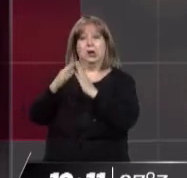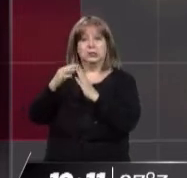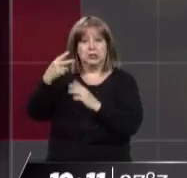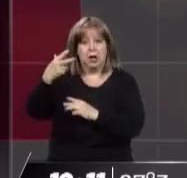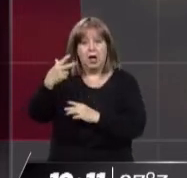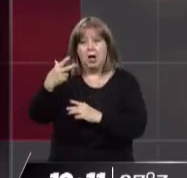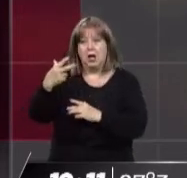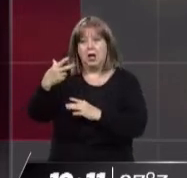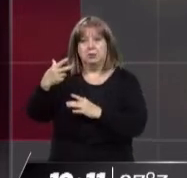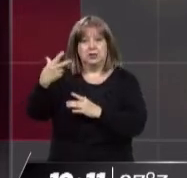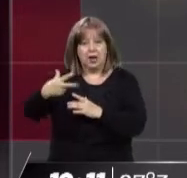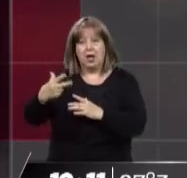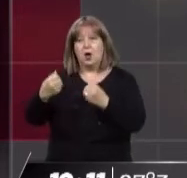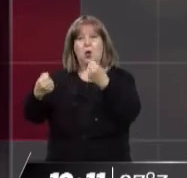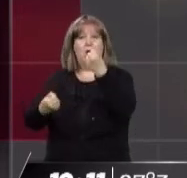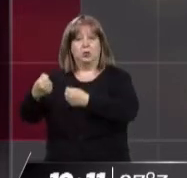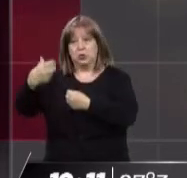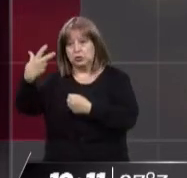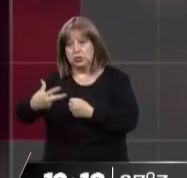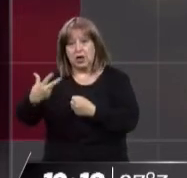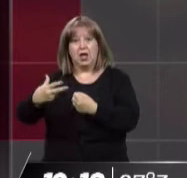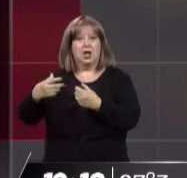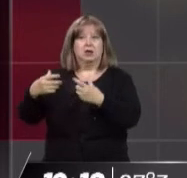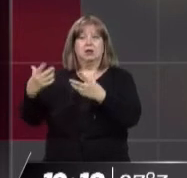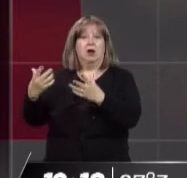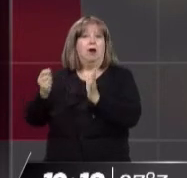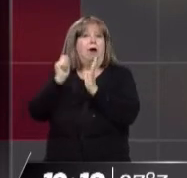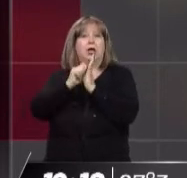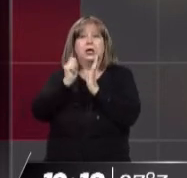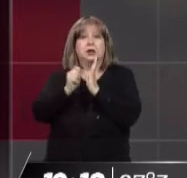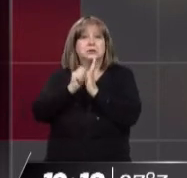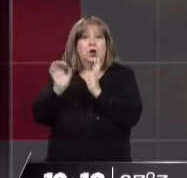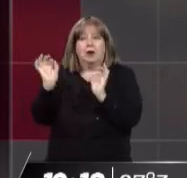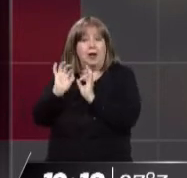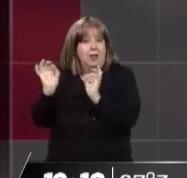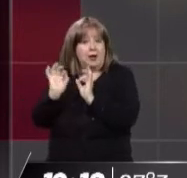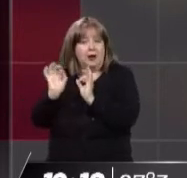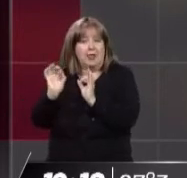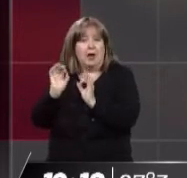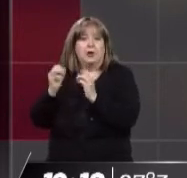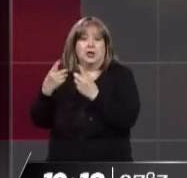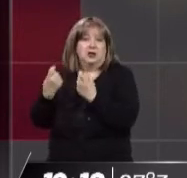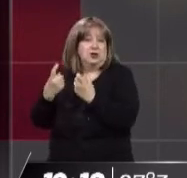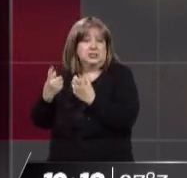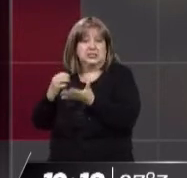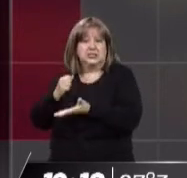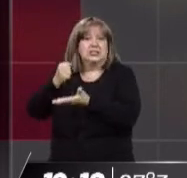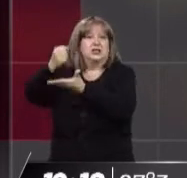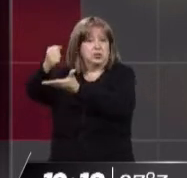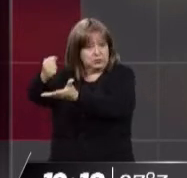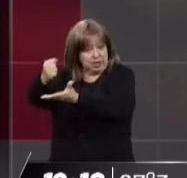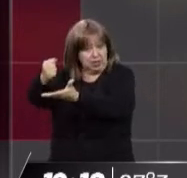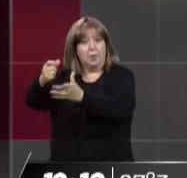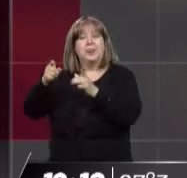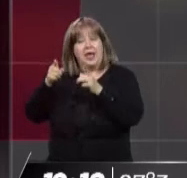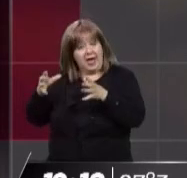autos y esas características, o que no se inscribieron sencillamente para seguir sosteniendo los subsidios. Esas personas